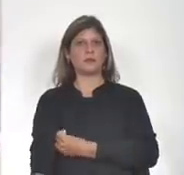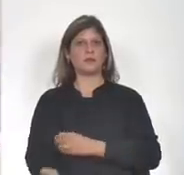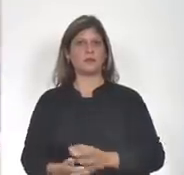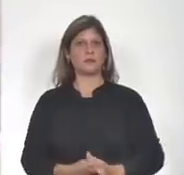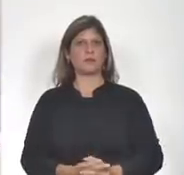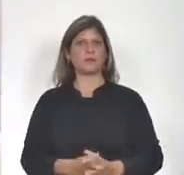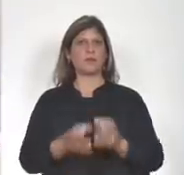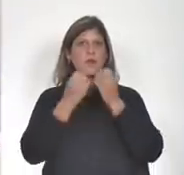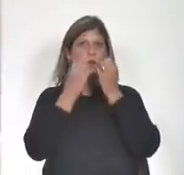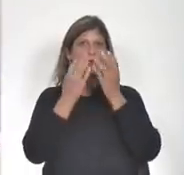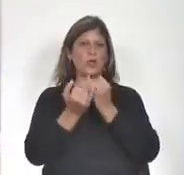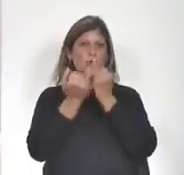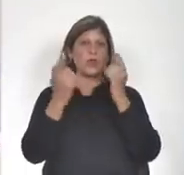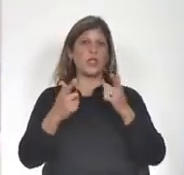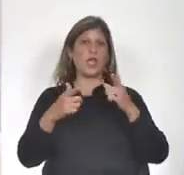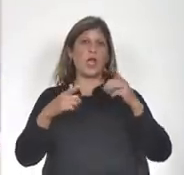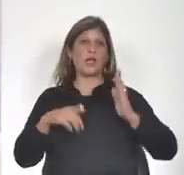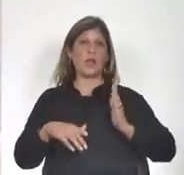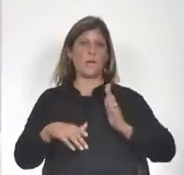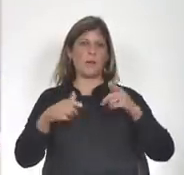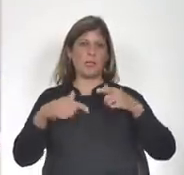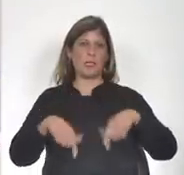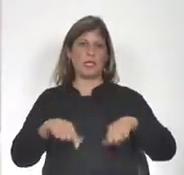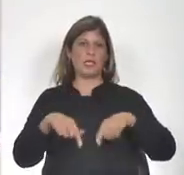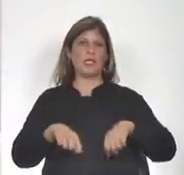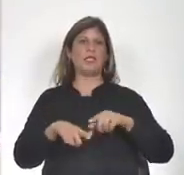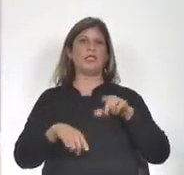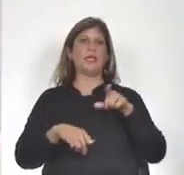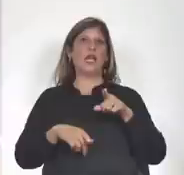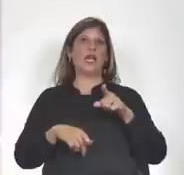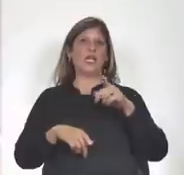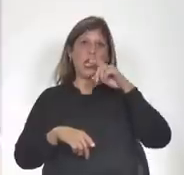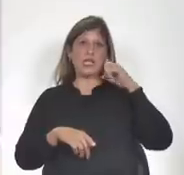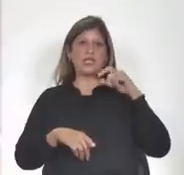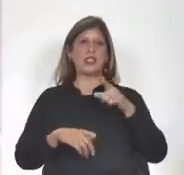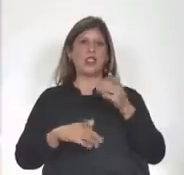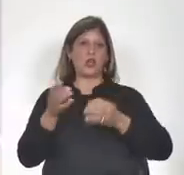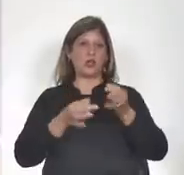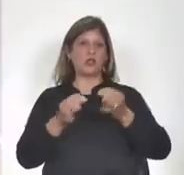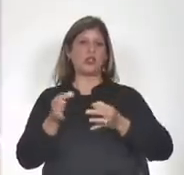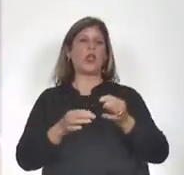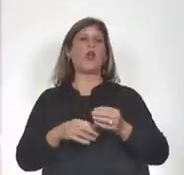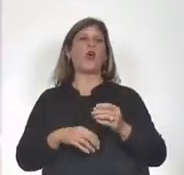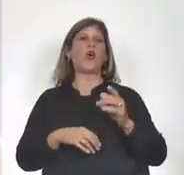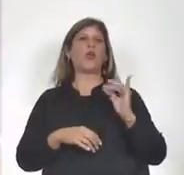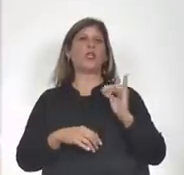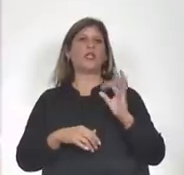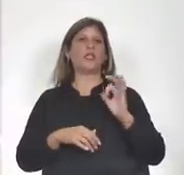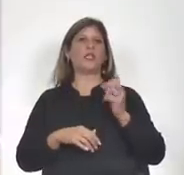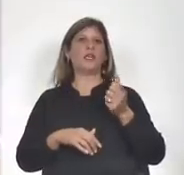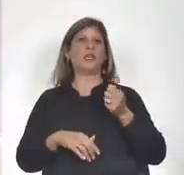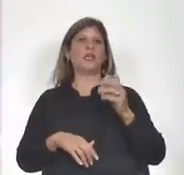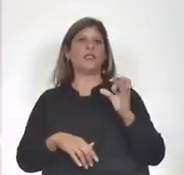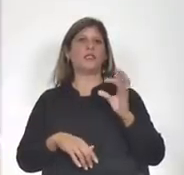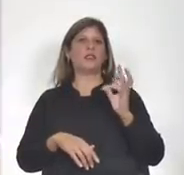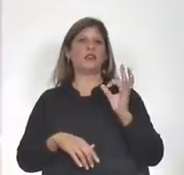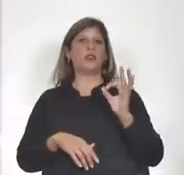Buenos días a la señora Ministra y al señor Contador Alejandro Irastosa. Solicita